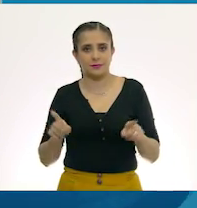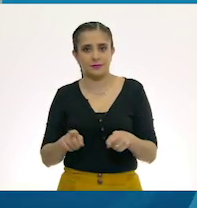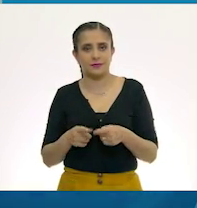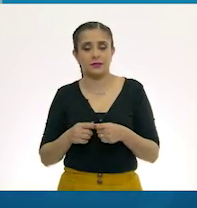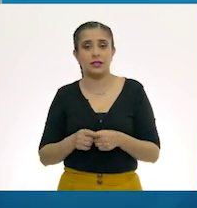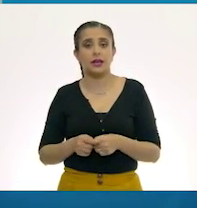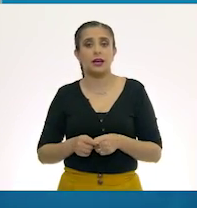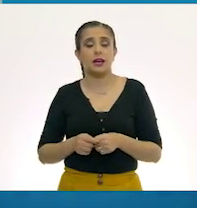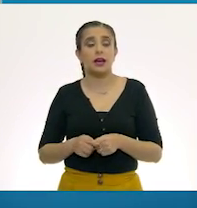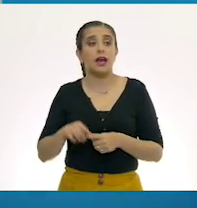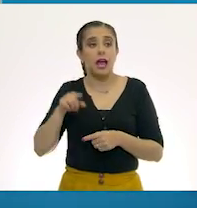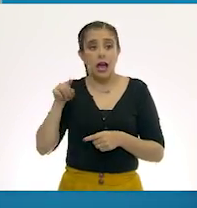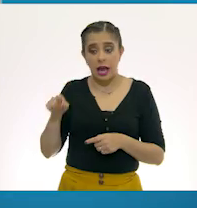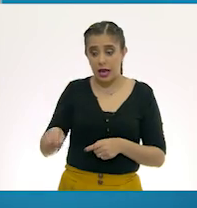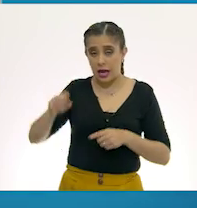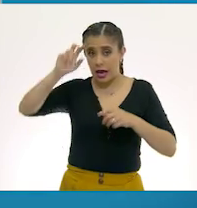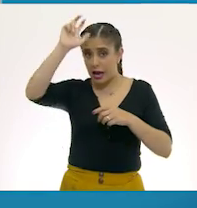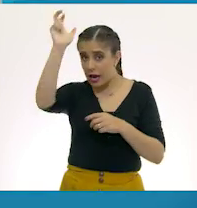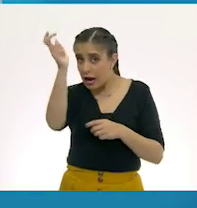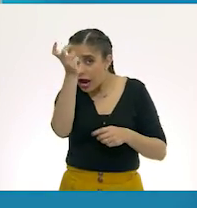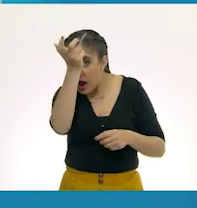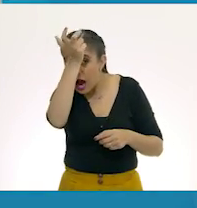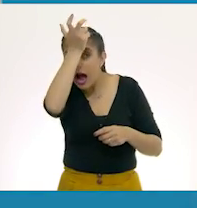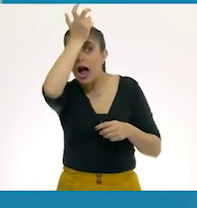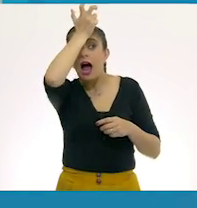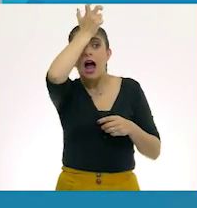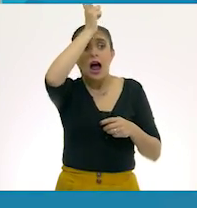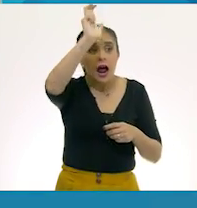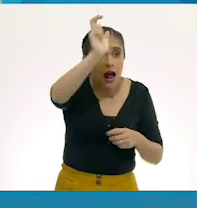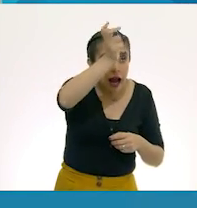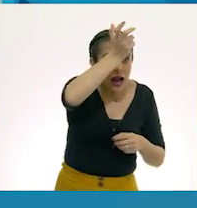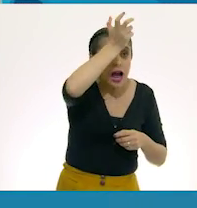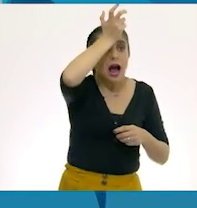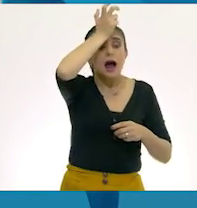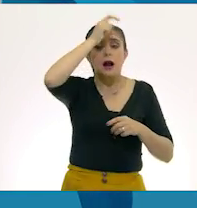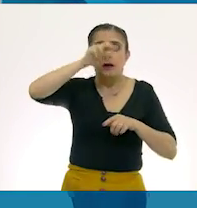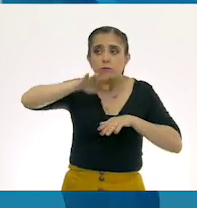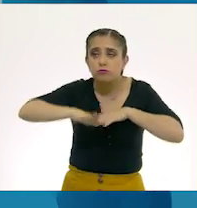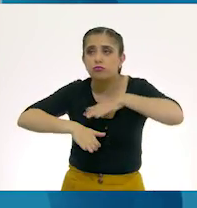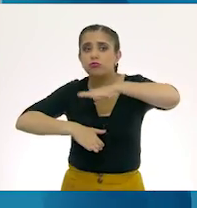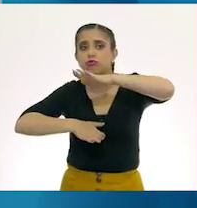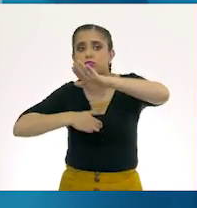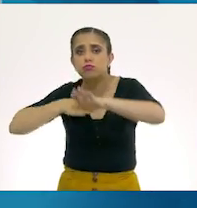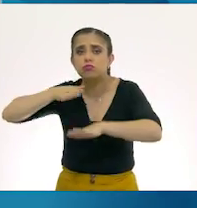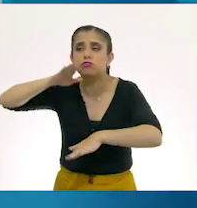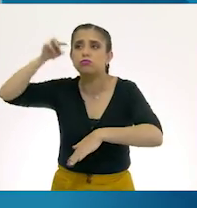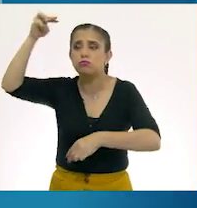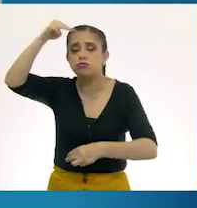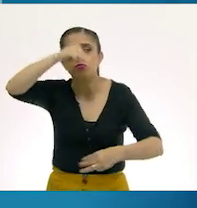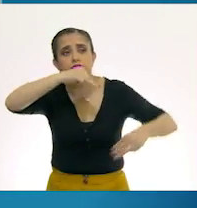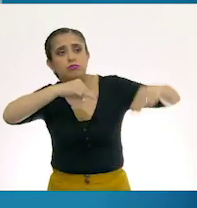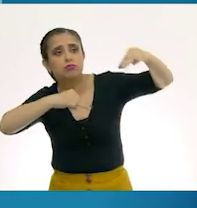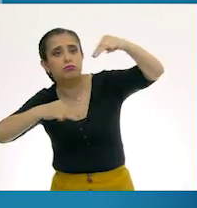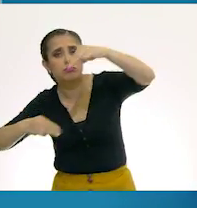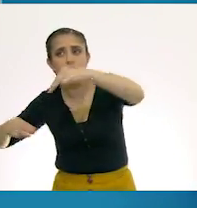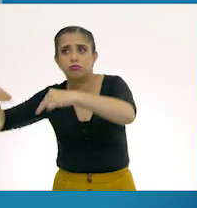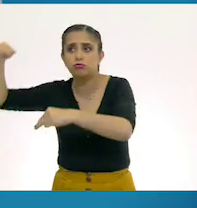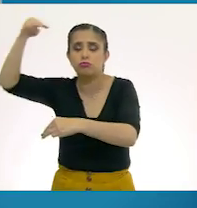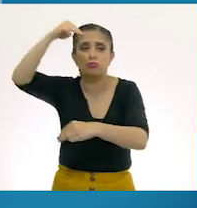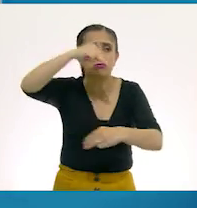Estaba la cabra cabratis, subida en la peña peñatis.